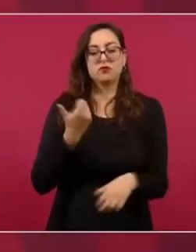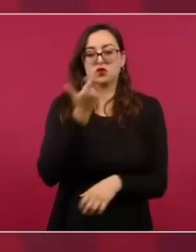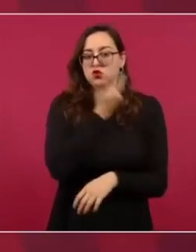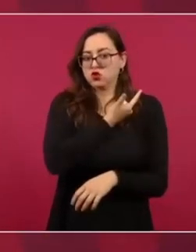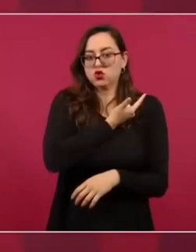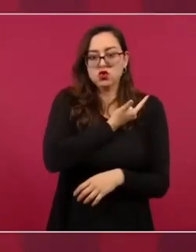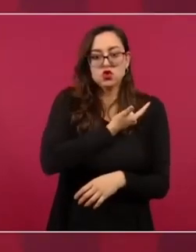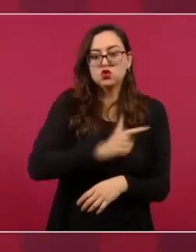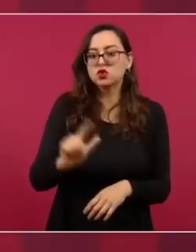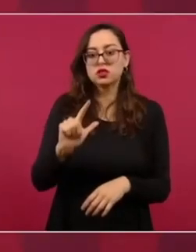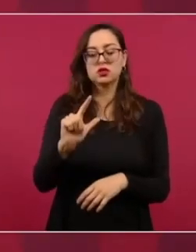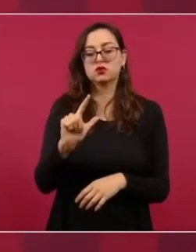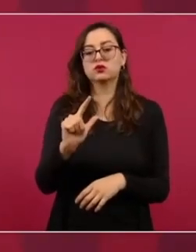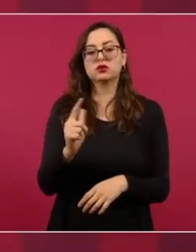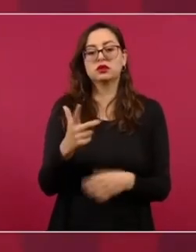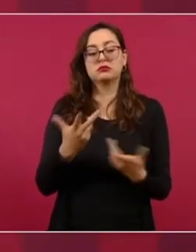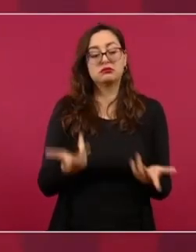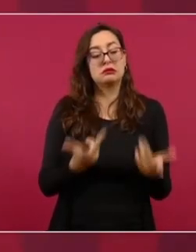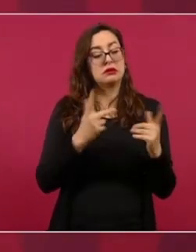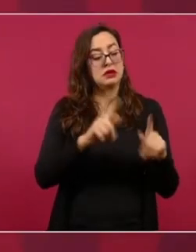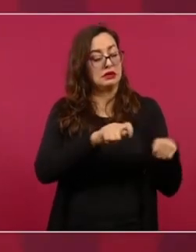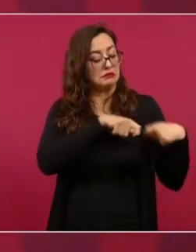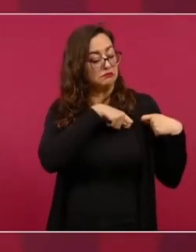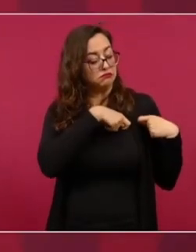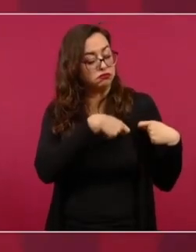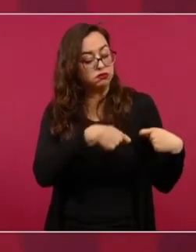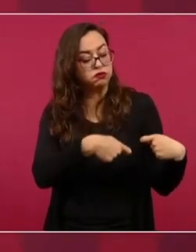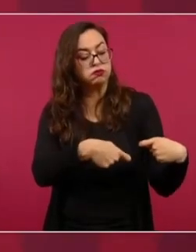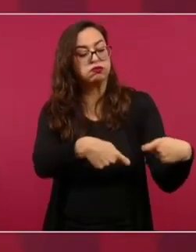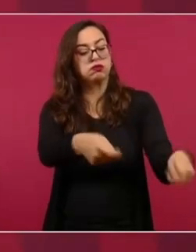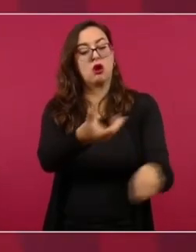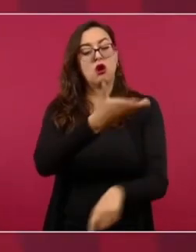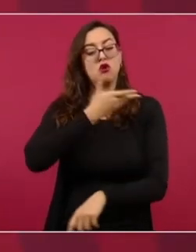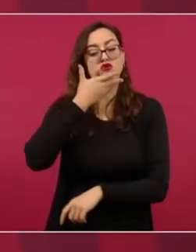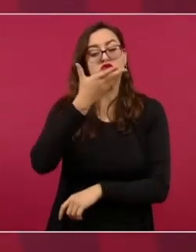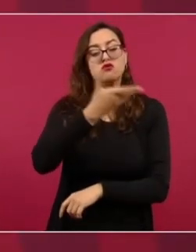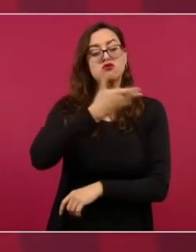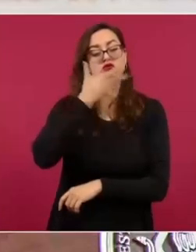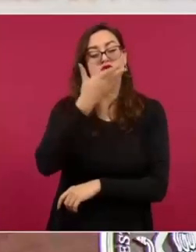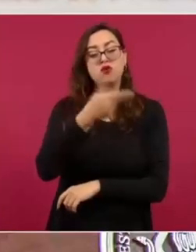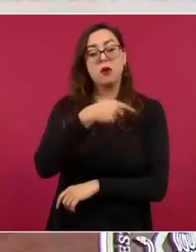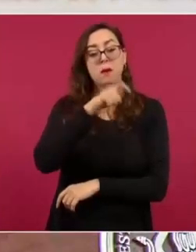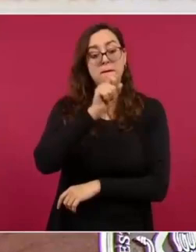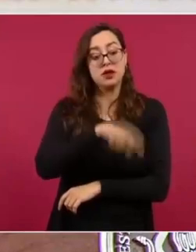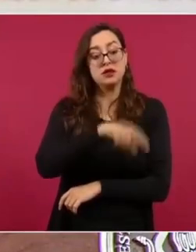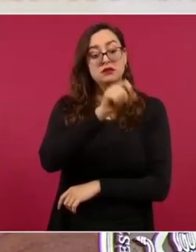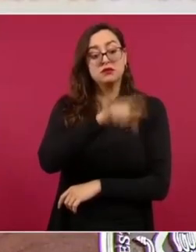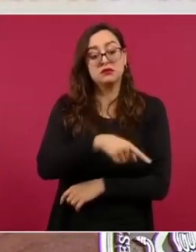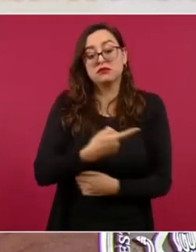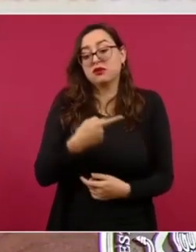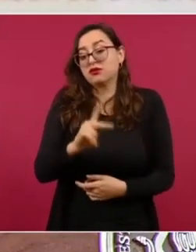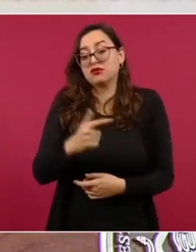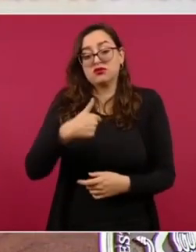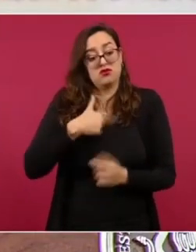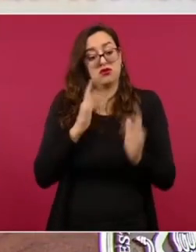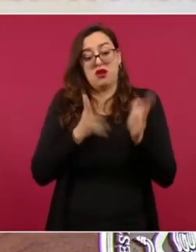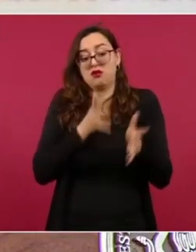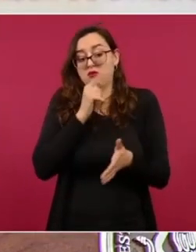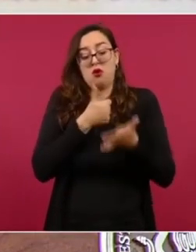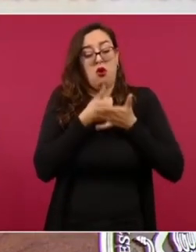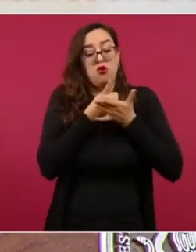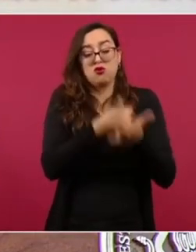periodo neoliberal, pero ya qué puedo hacer yo por ellos. O sea,